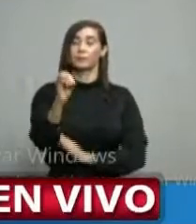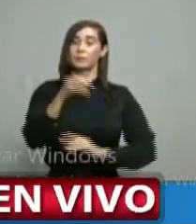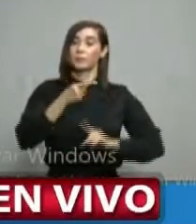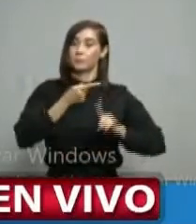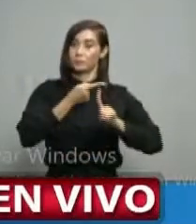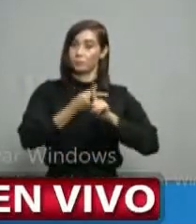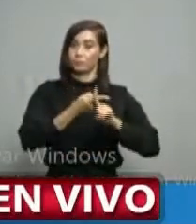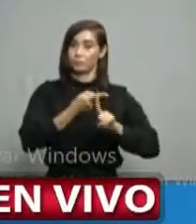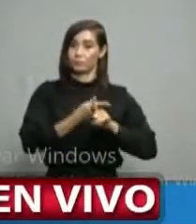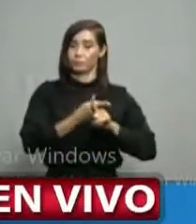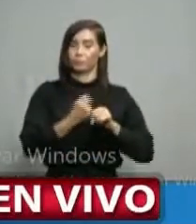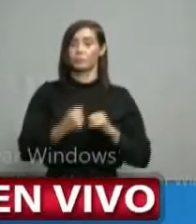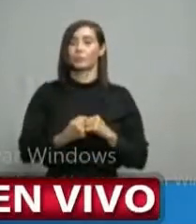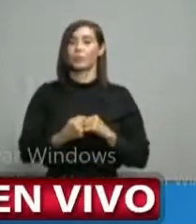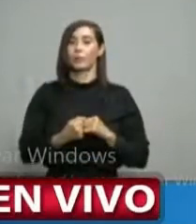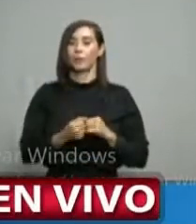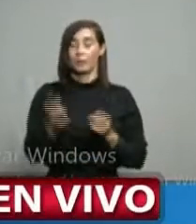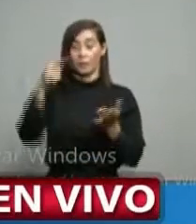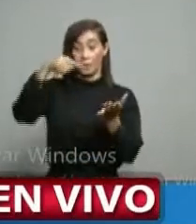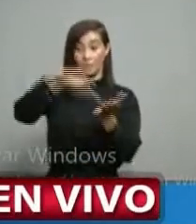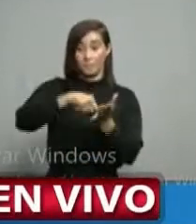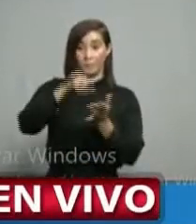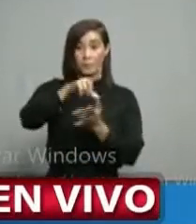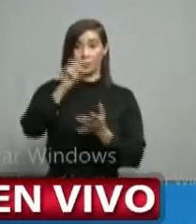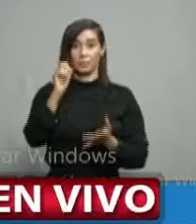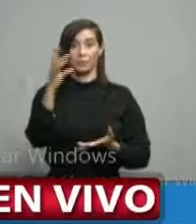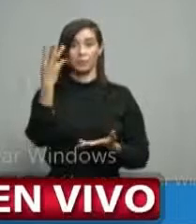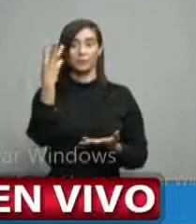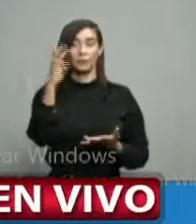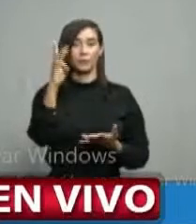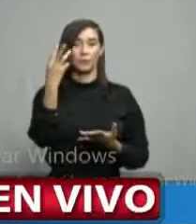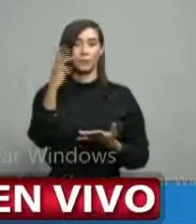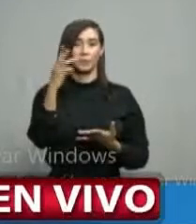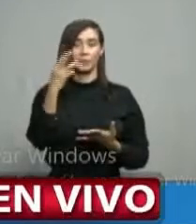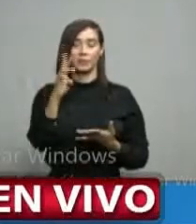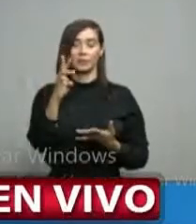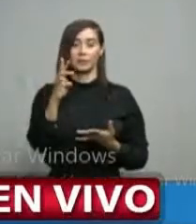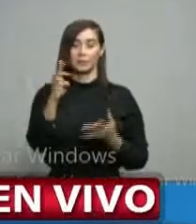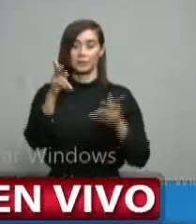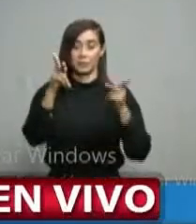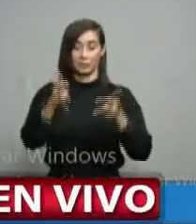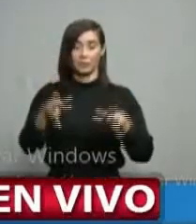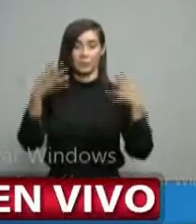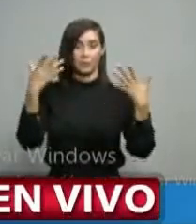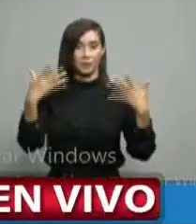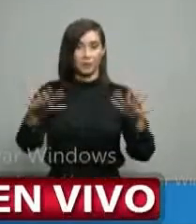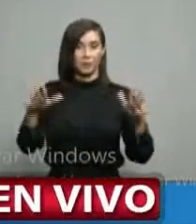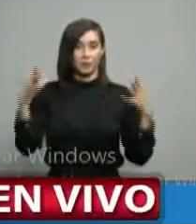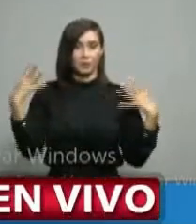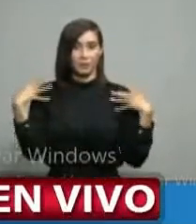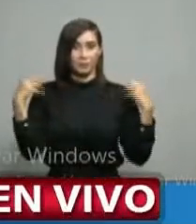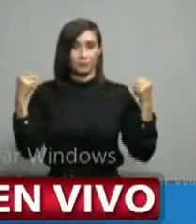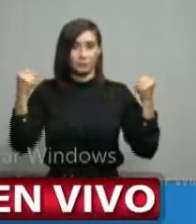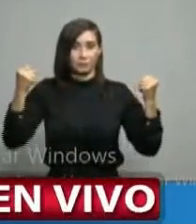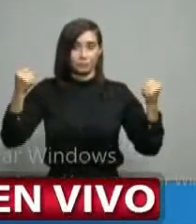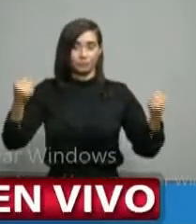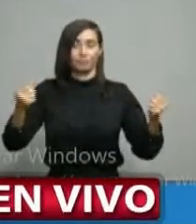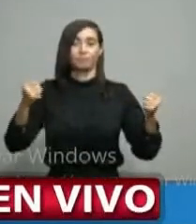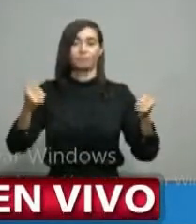tasa de positividad, 1.116 de los 1.474